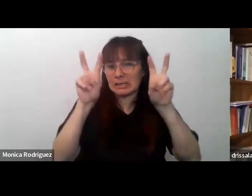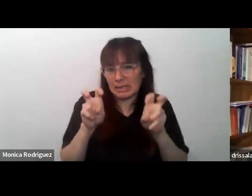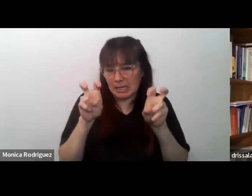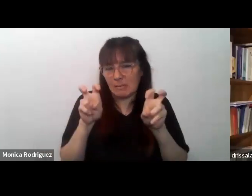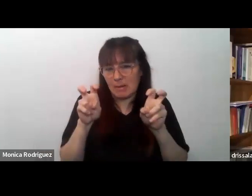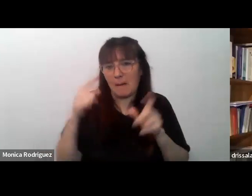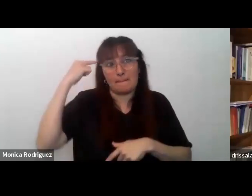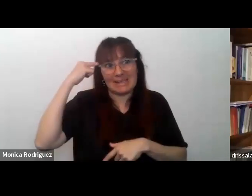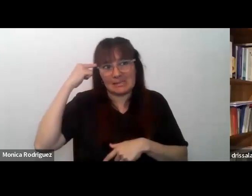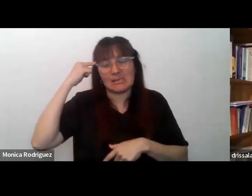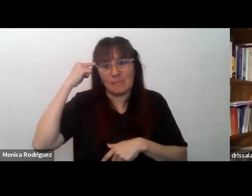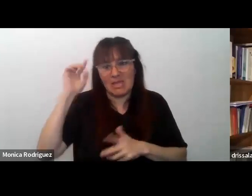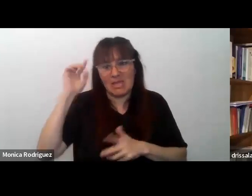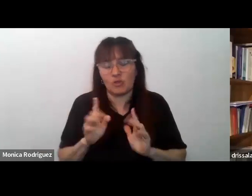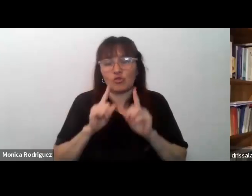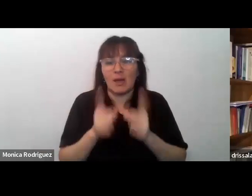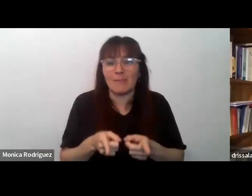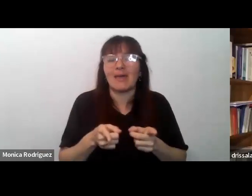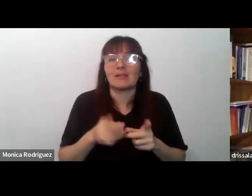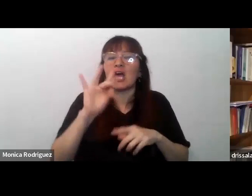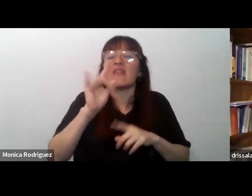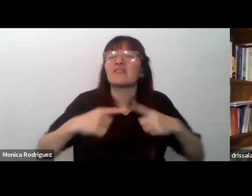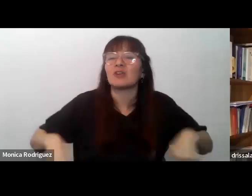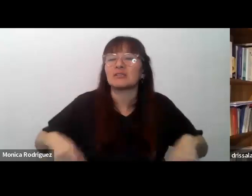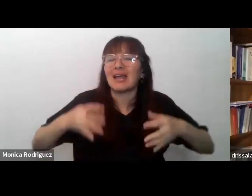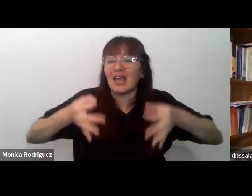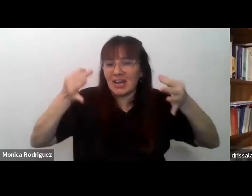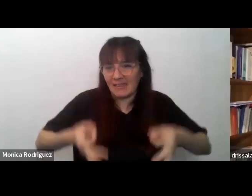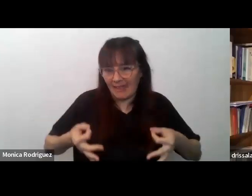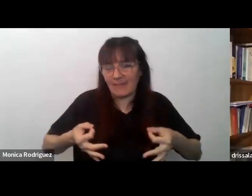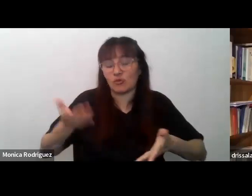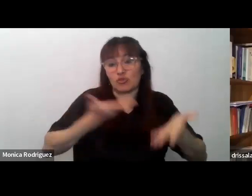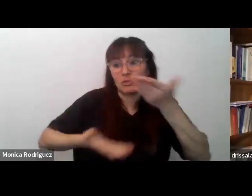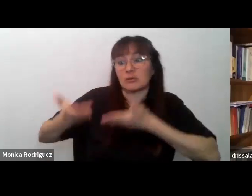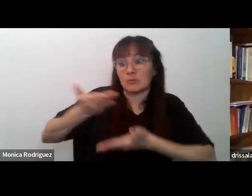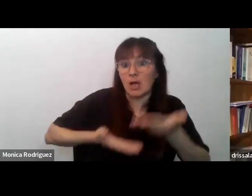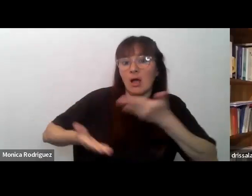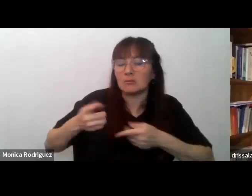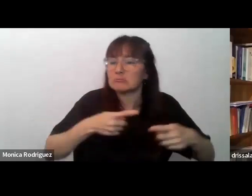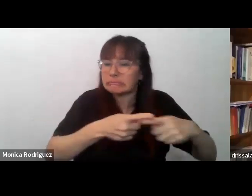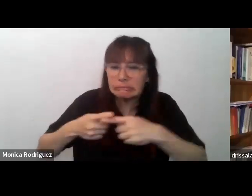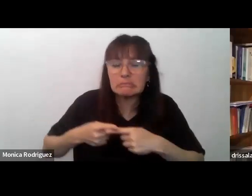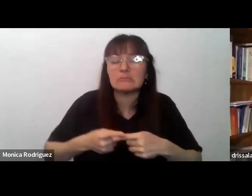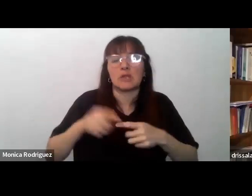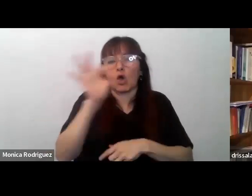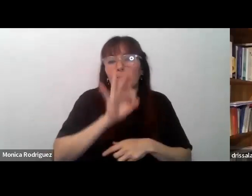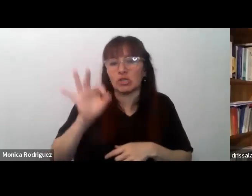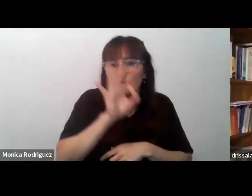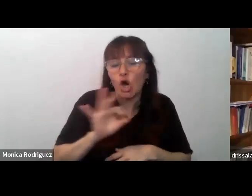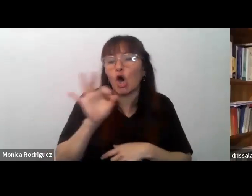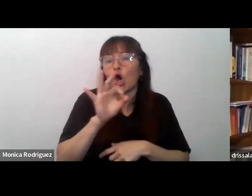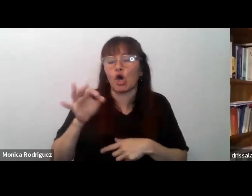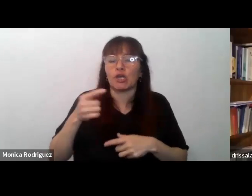este pensamiento y la complejidad de la realidad el intercambio y la confrontación de ideas y de opiniones